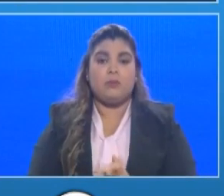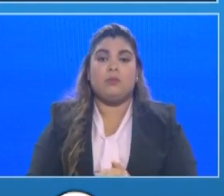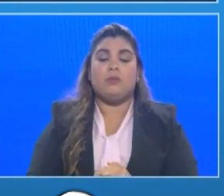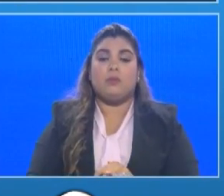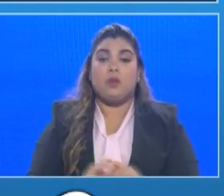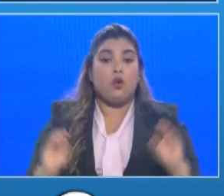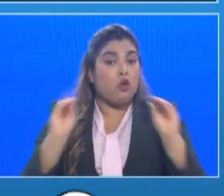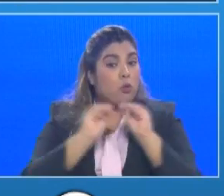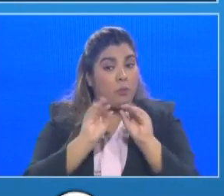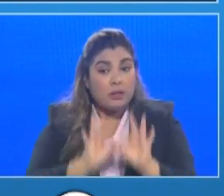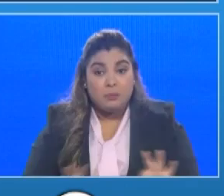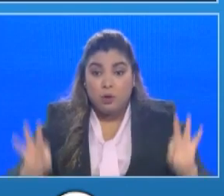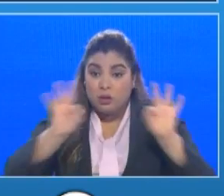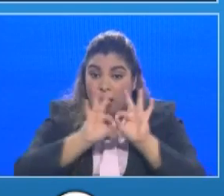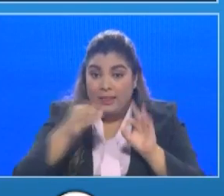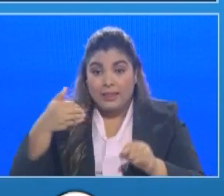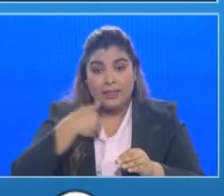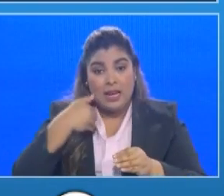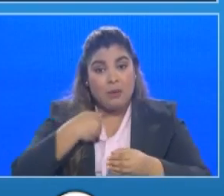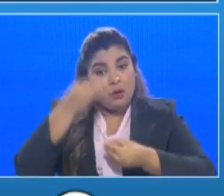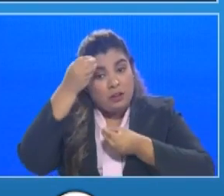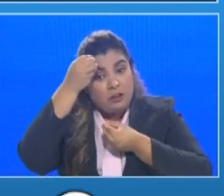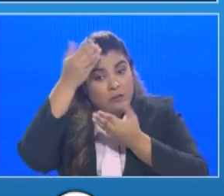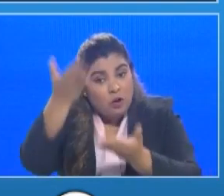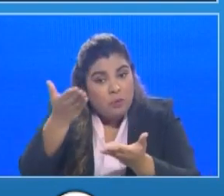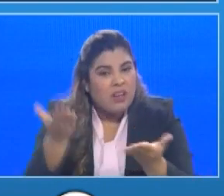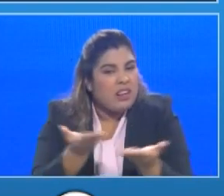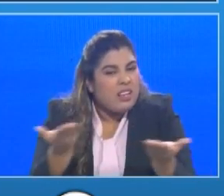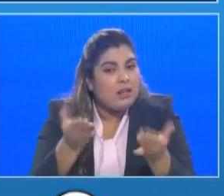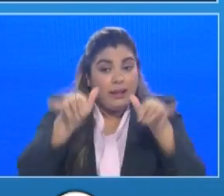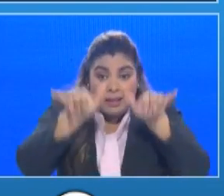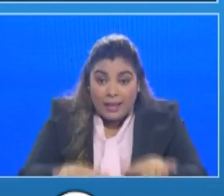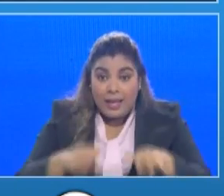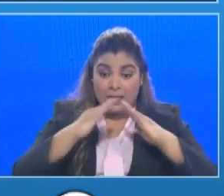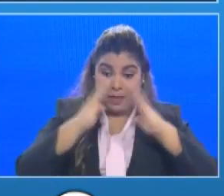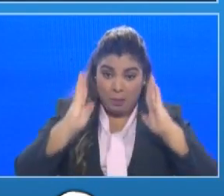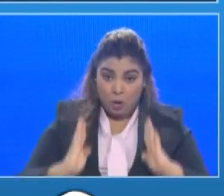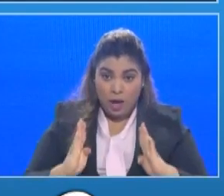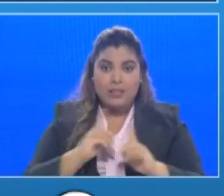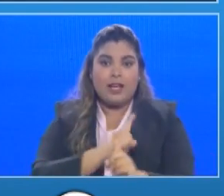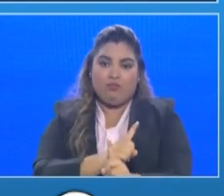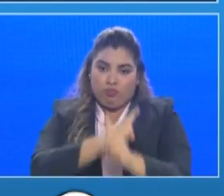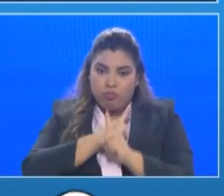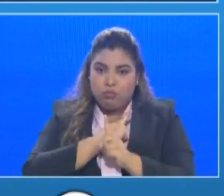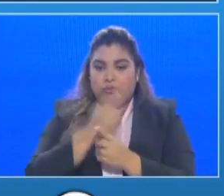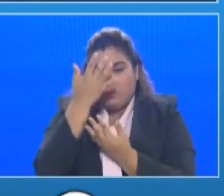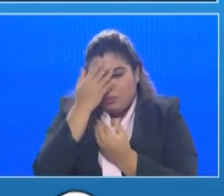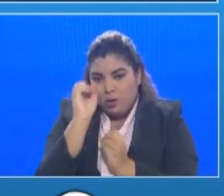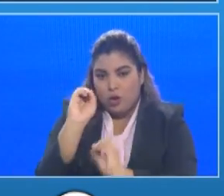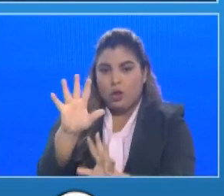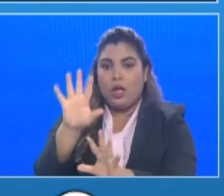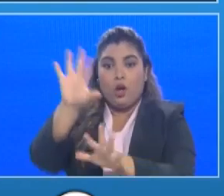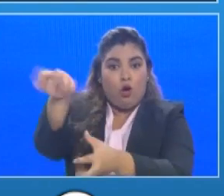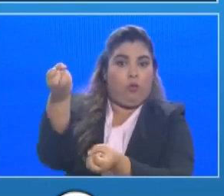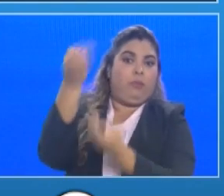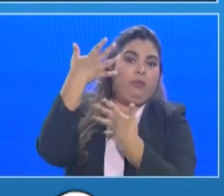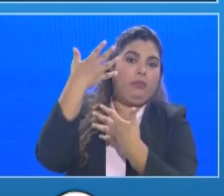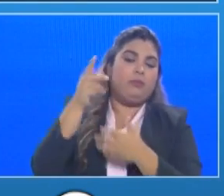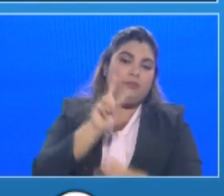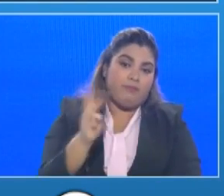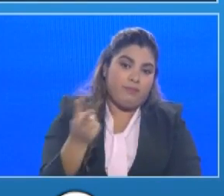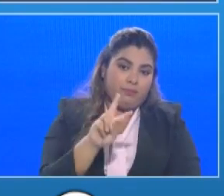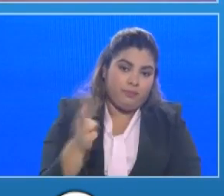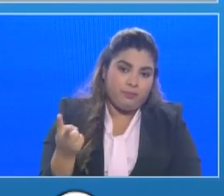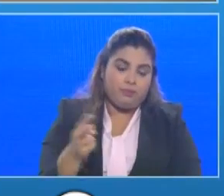importante que tenemos que plantear que quedarse en casa hace la diferencia en el resultado que podemos tener en